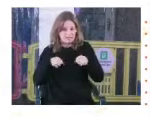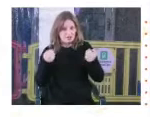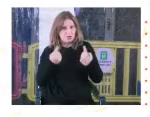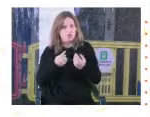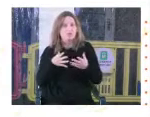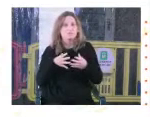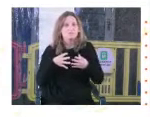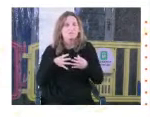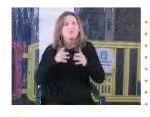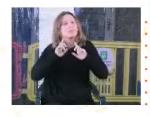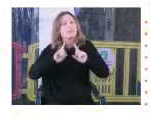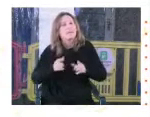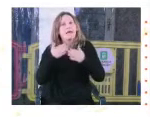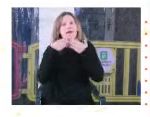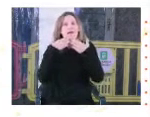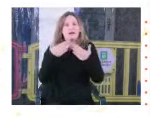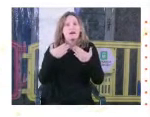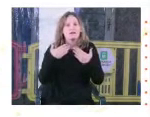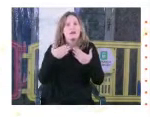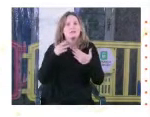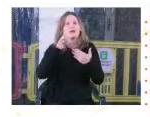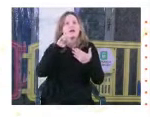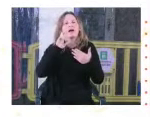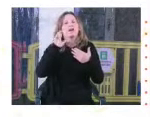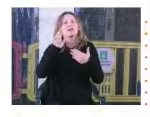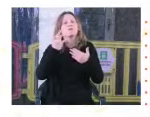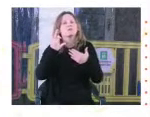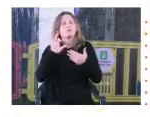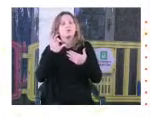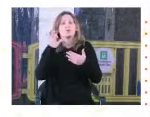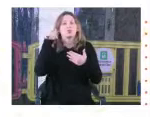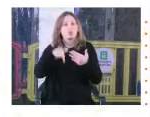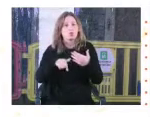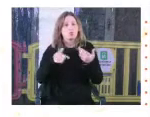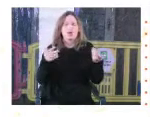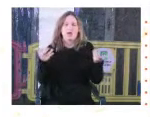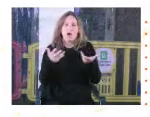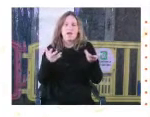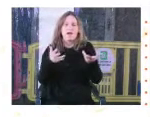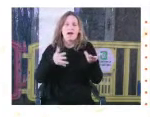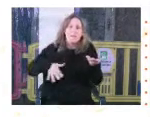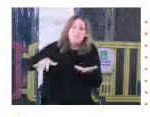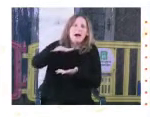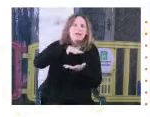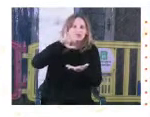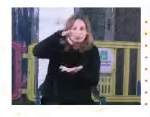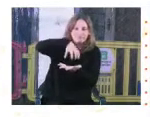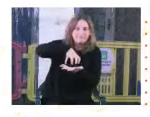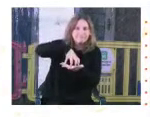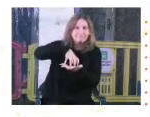gracias desde ese espacio, Reus Sur, que hoy está definido como un espacio de memoria